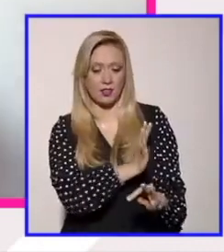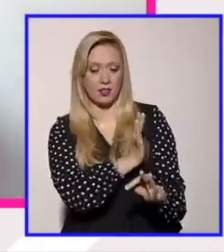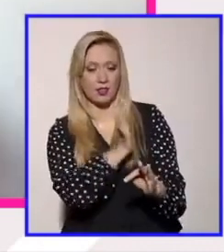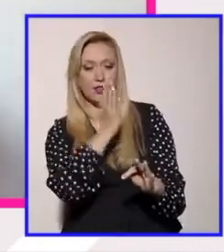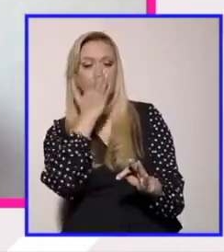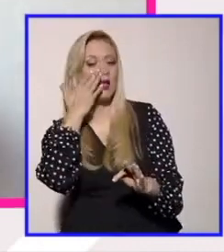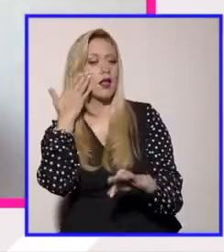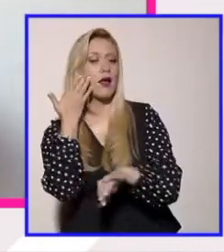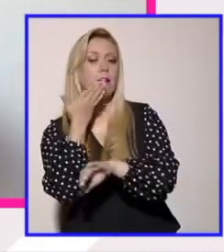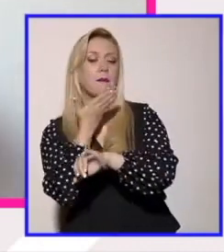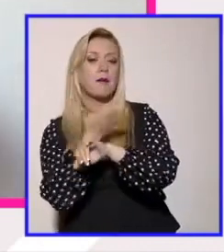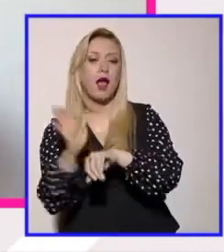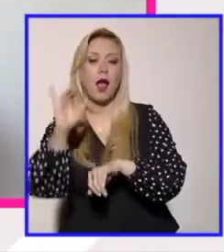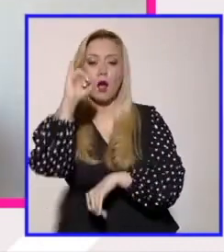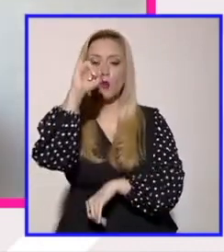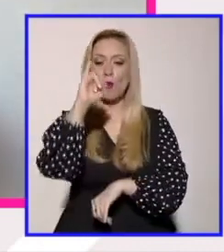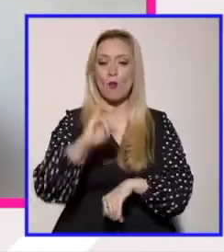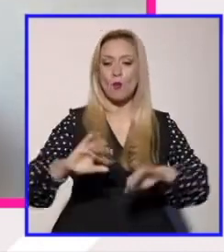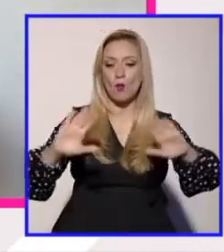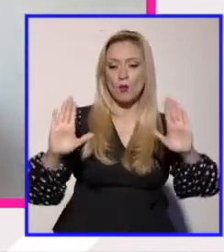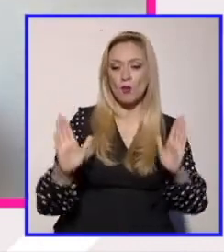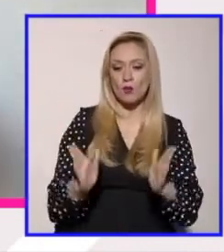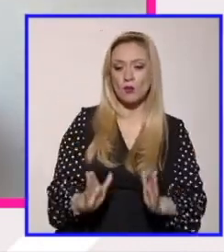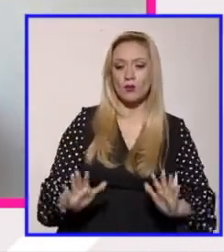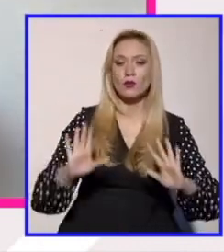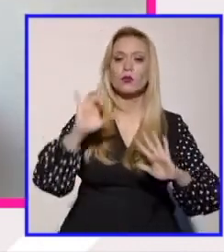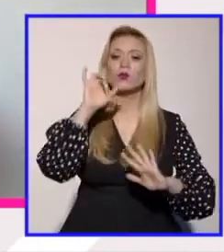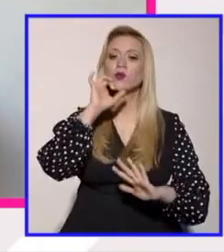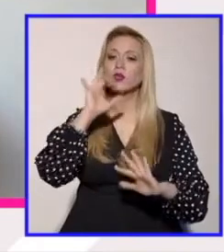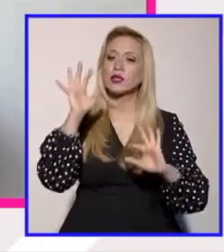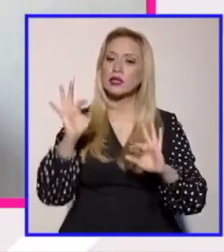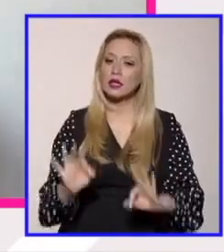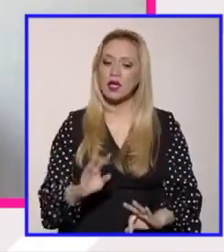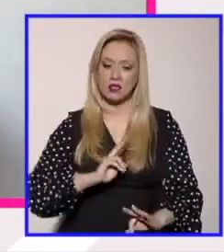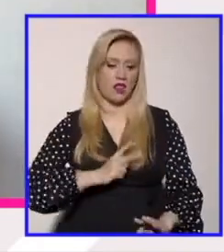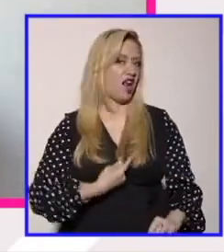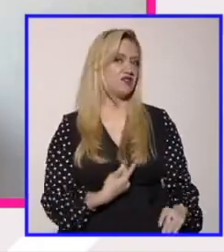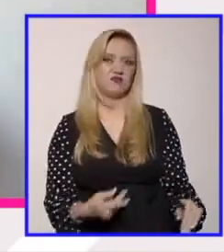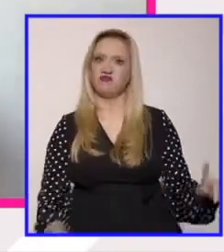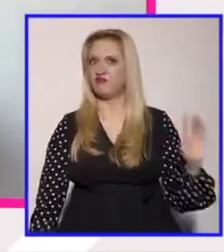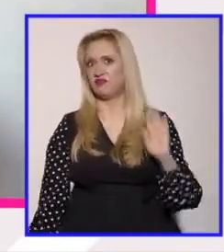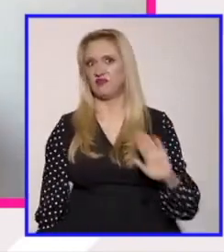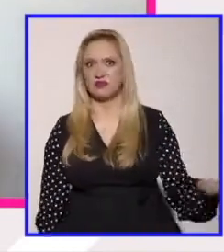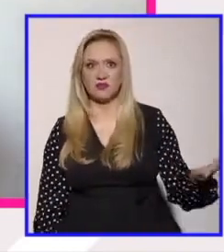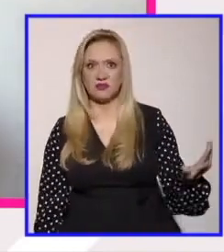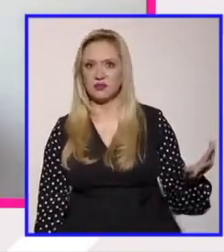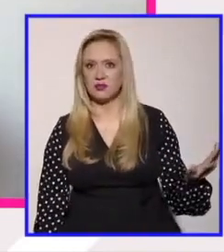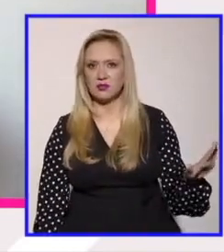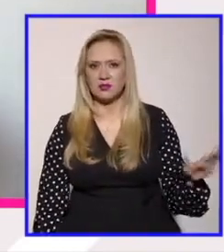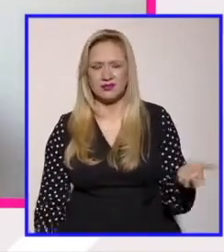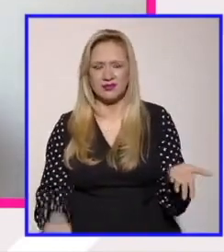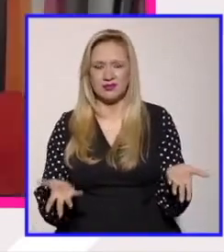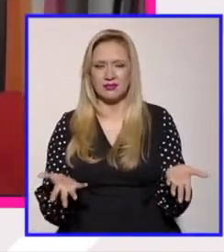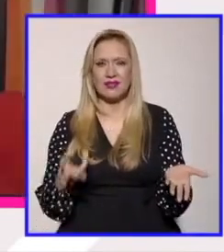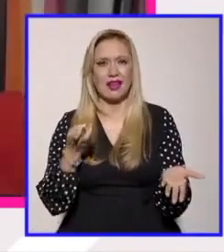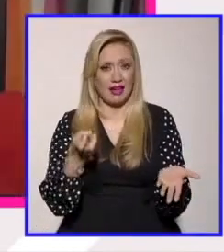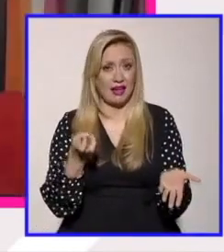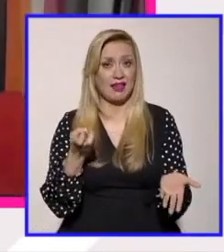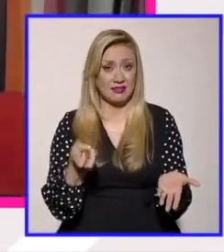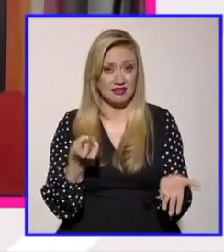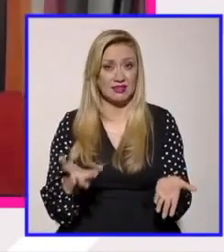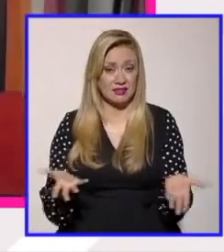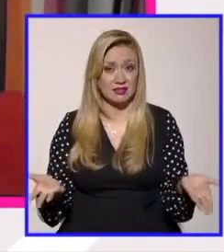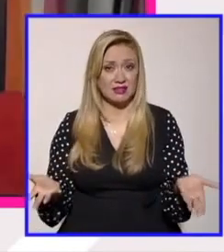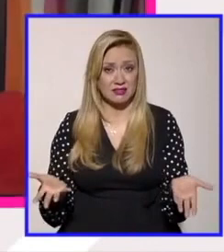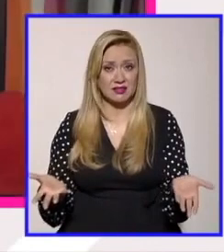cis y sobre todo trans esto para dar un ejemplo de cómo estos análisis se profundizan se complementan lejos de haber un